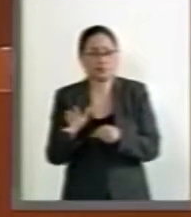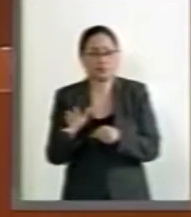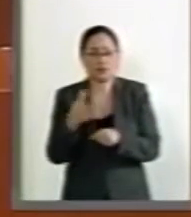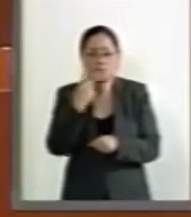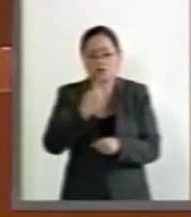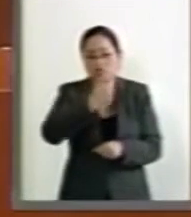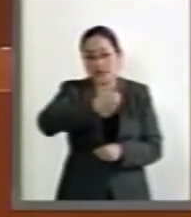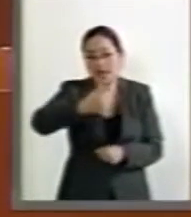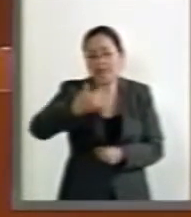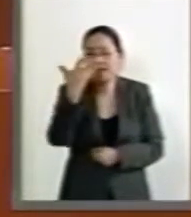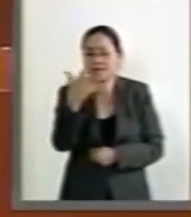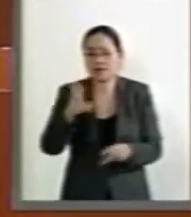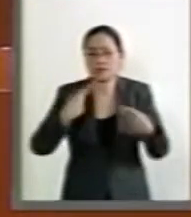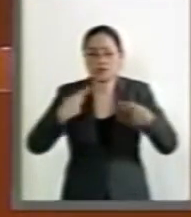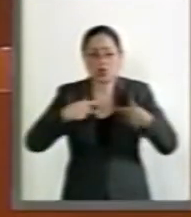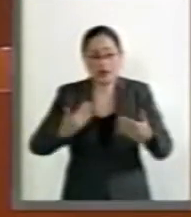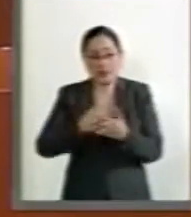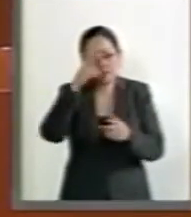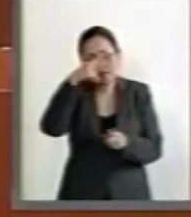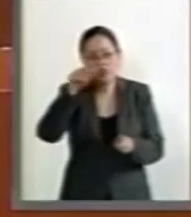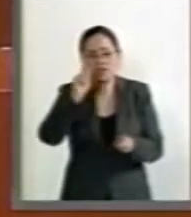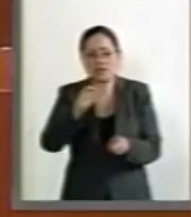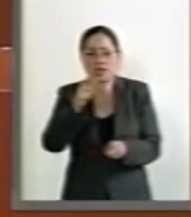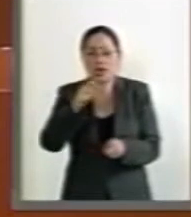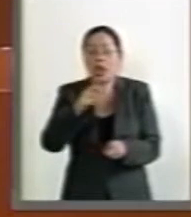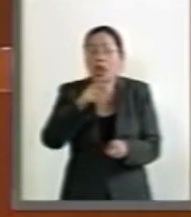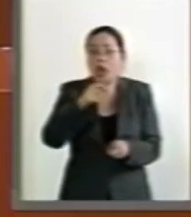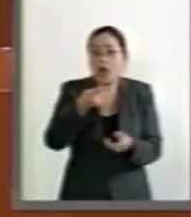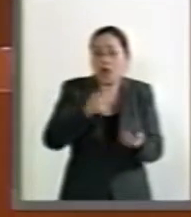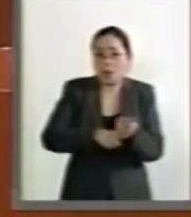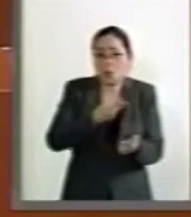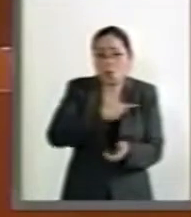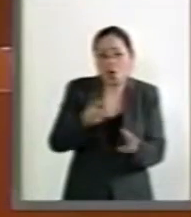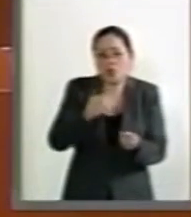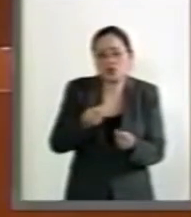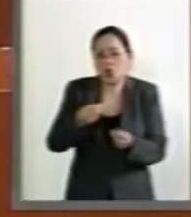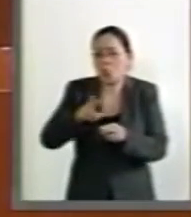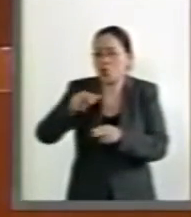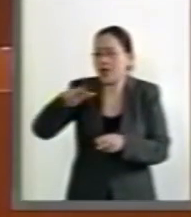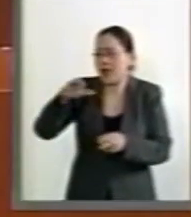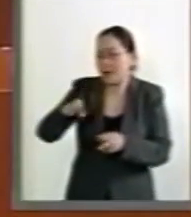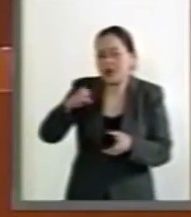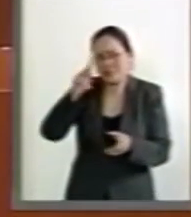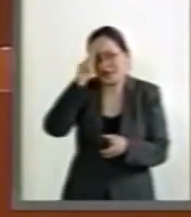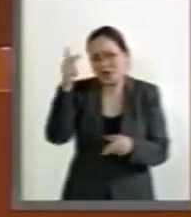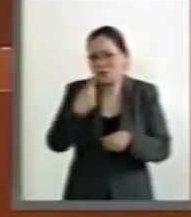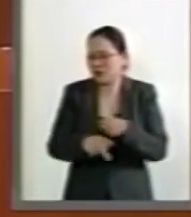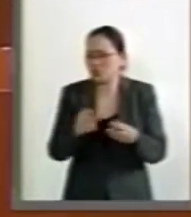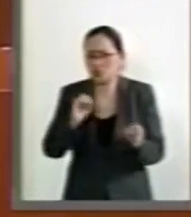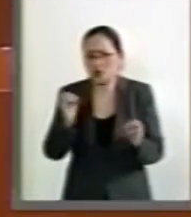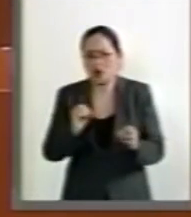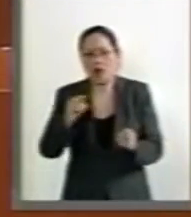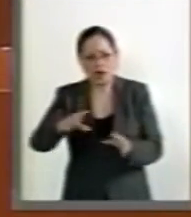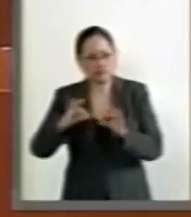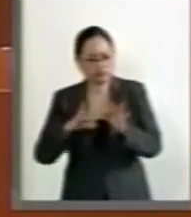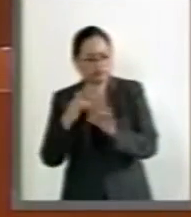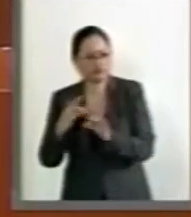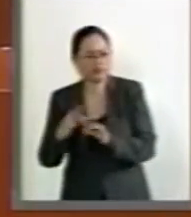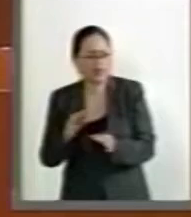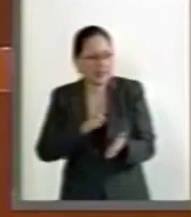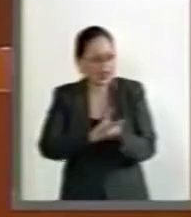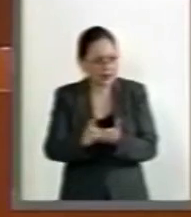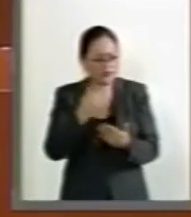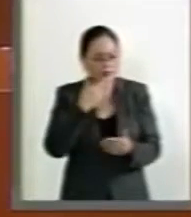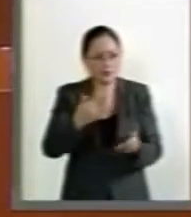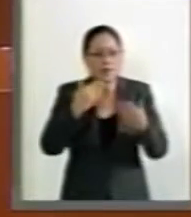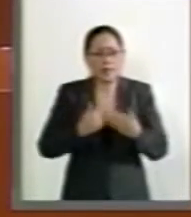dos de cada diez mexicanos no son pobres o vulnerables. Tienen garantizados todos sus derechos y cuentan